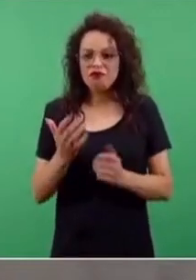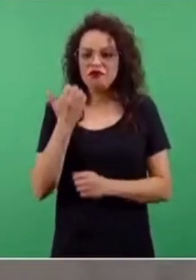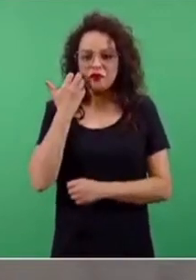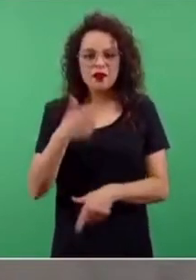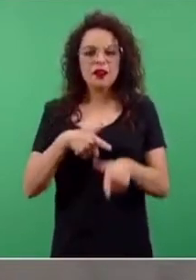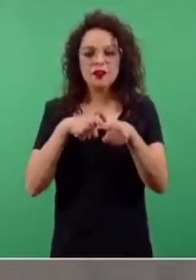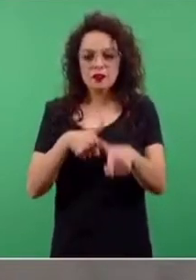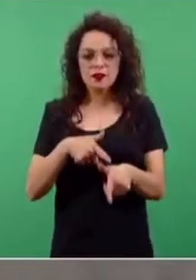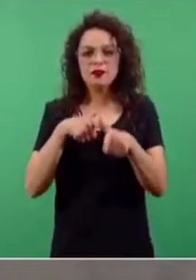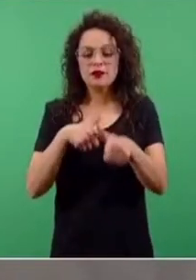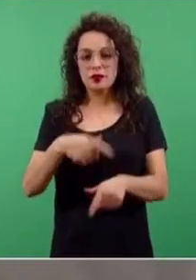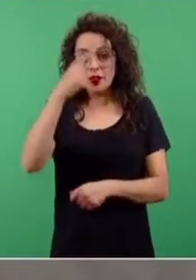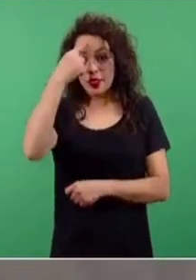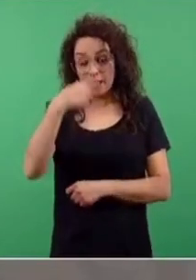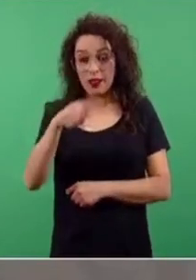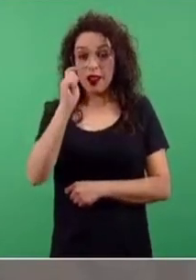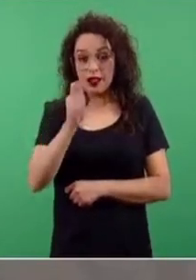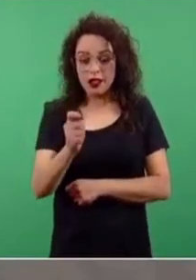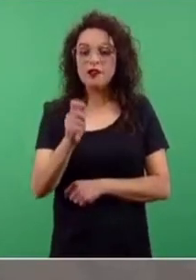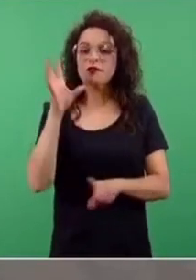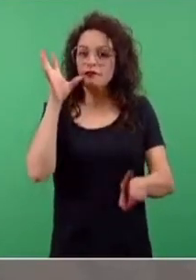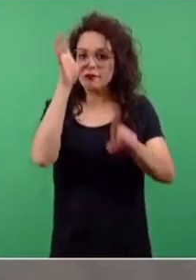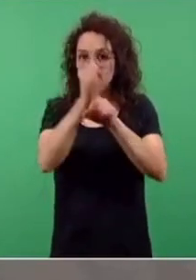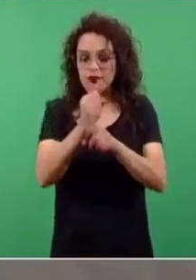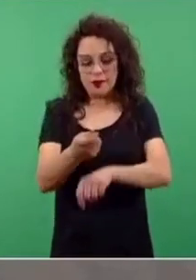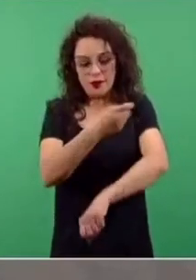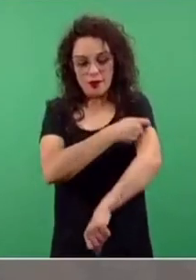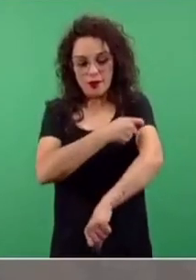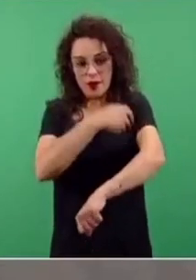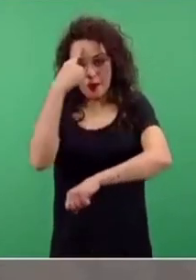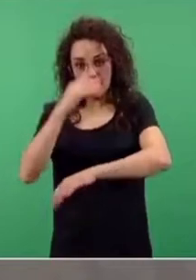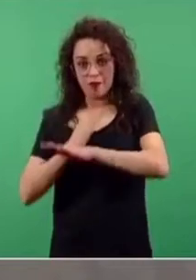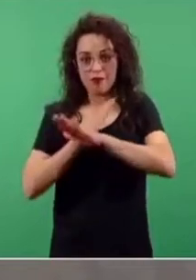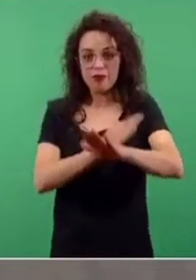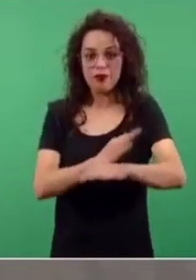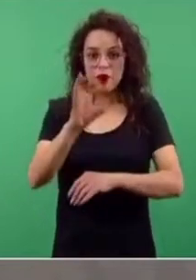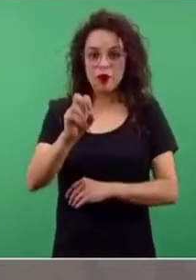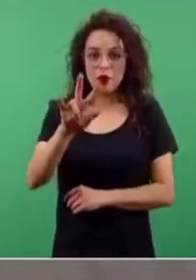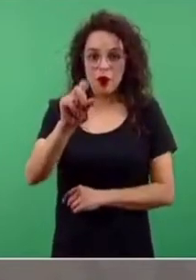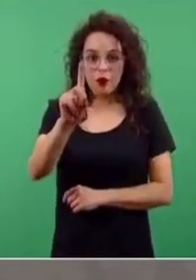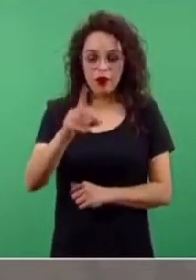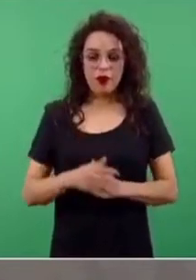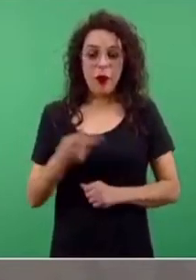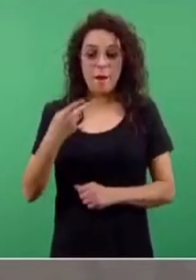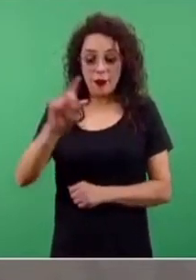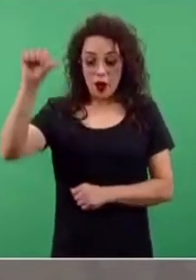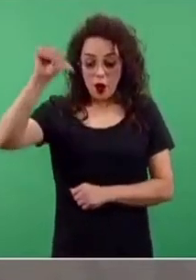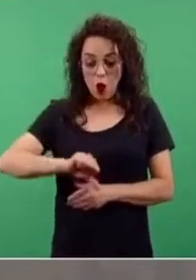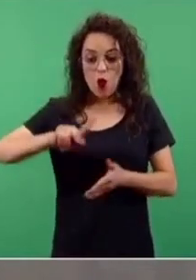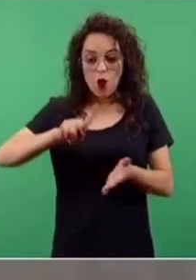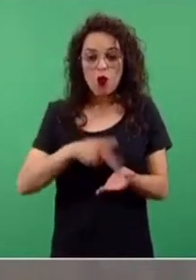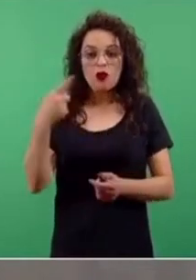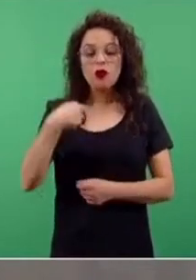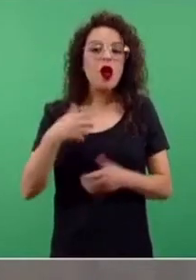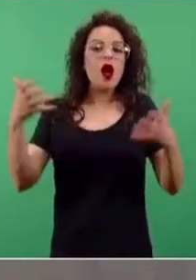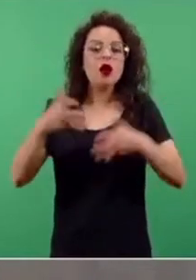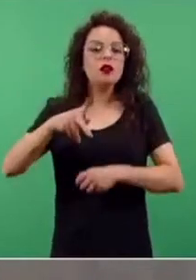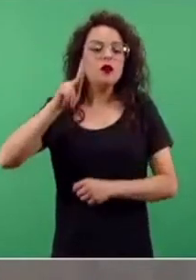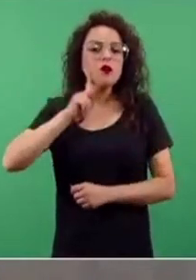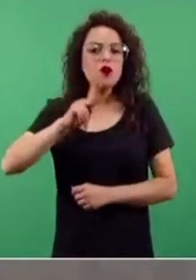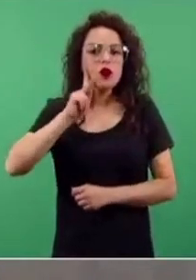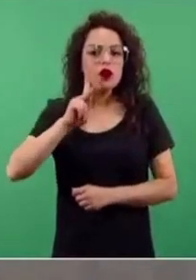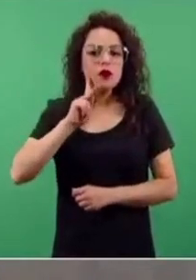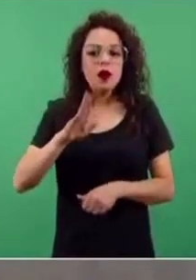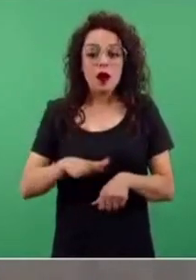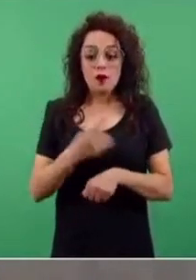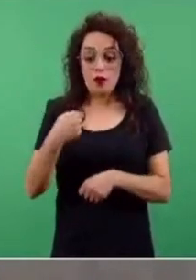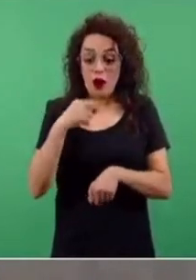avanzando en la vacunación contra COVID. Lo que sí es que hoy me volví a hacer la prueba, como ya lo había anunciado, porque estoy